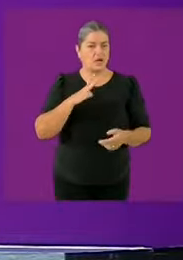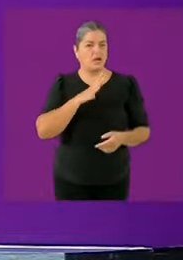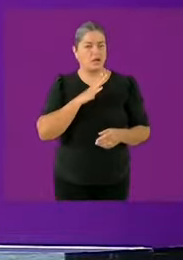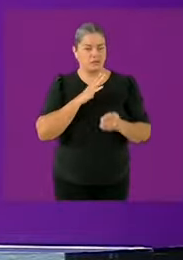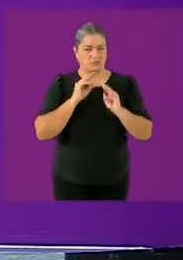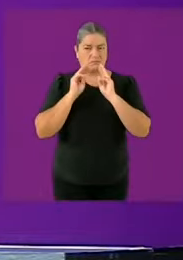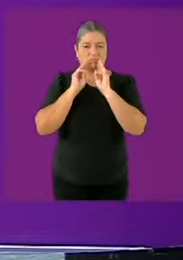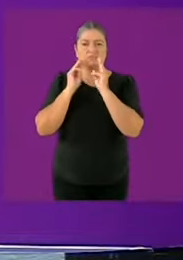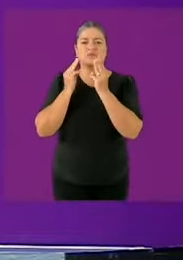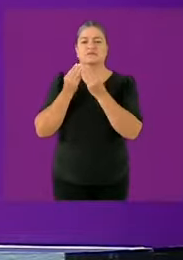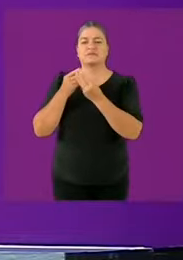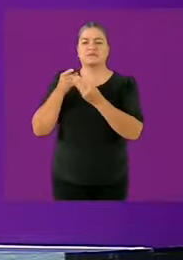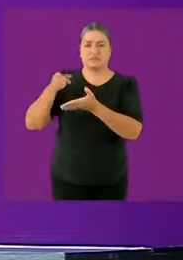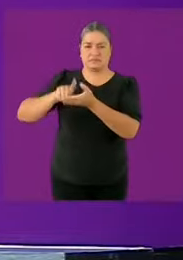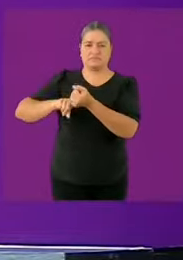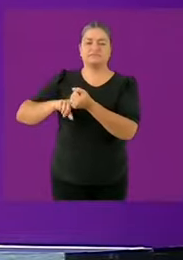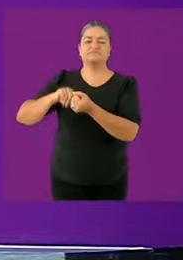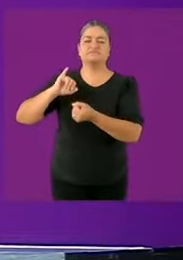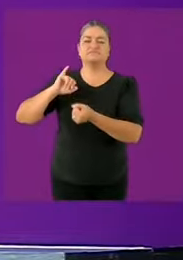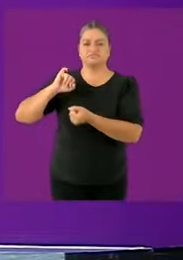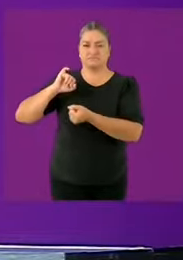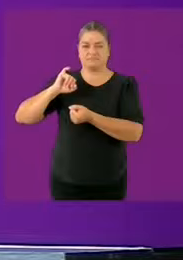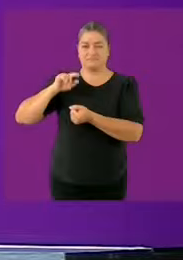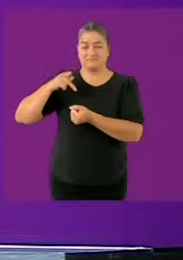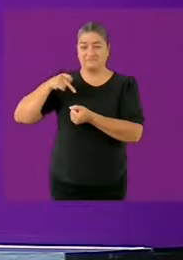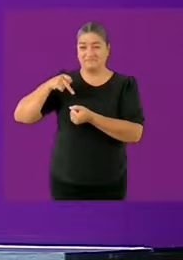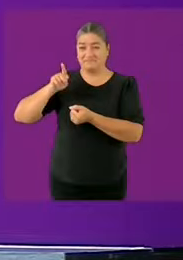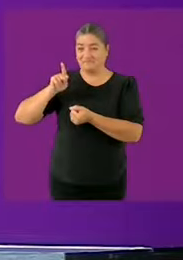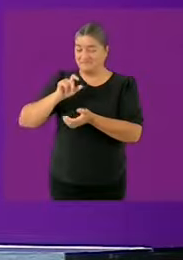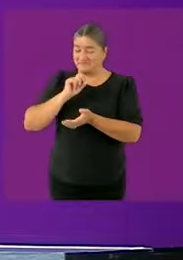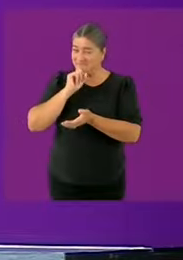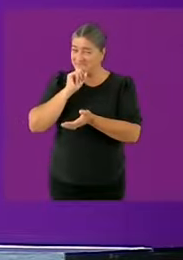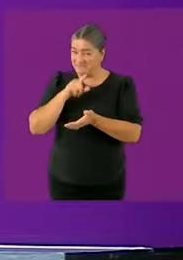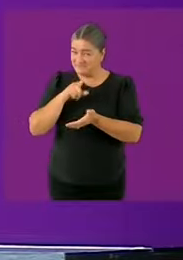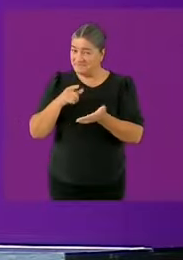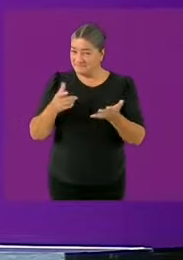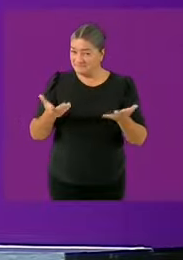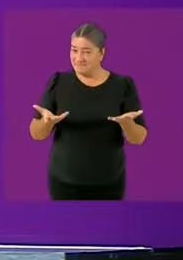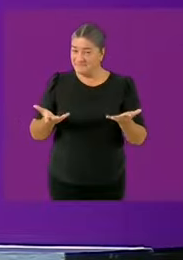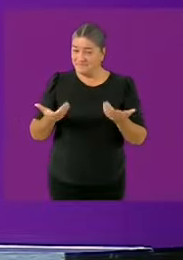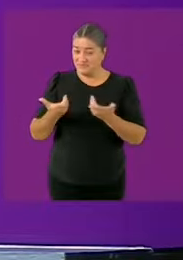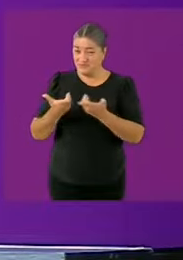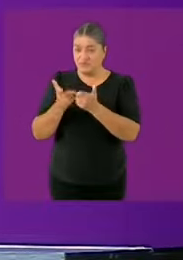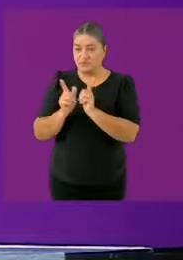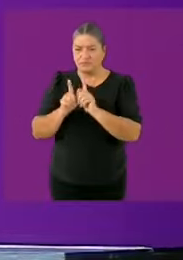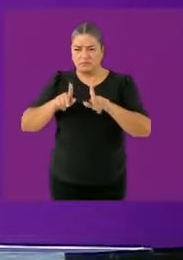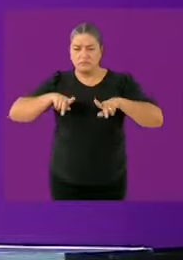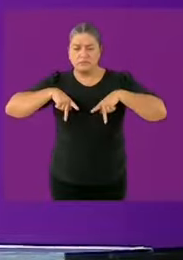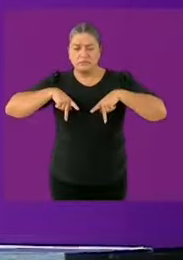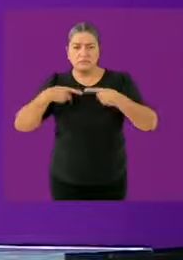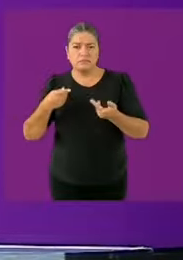violencias hacia los grupos vulnerables han incluido ahora el uso de armas de fuego